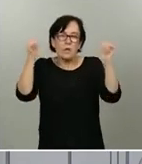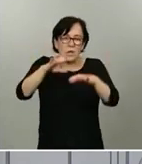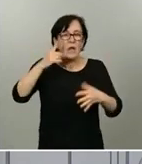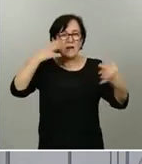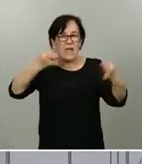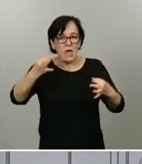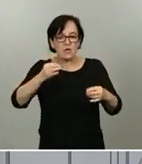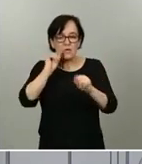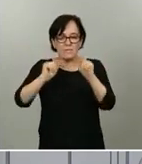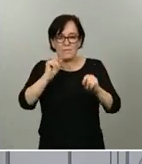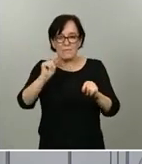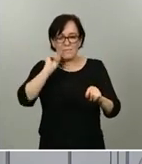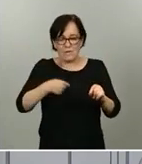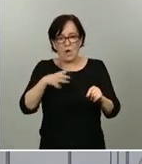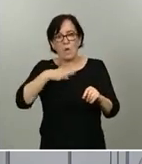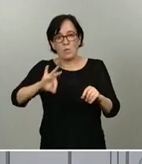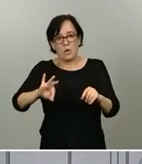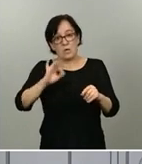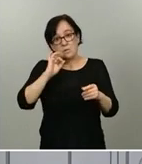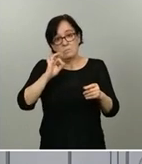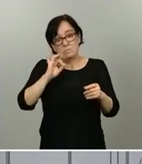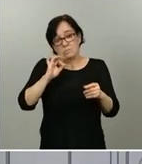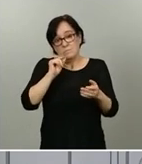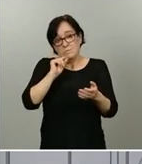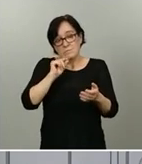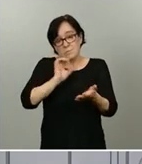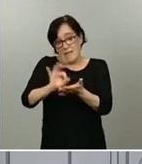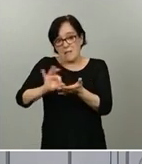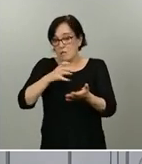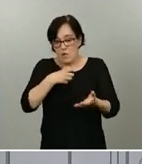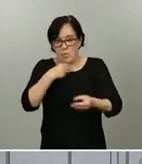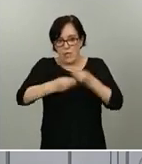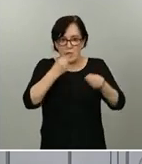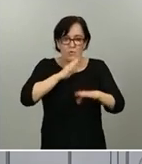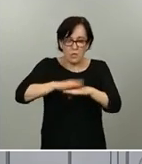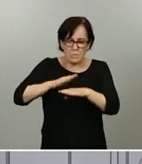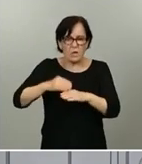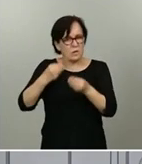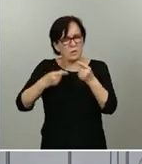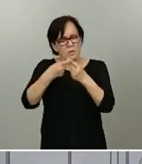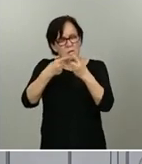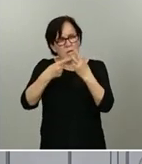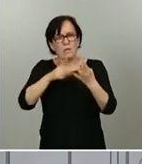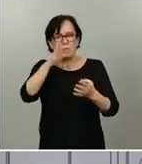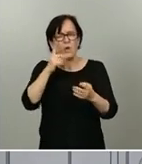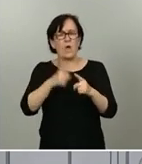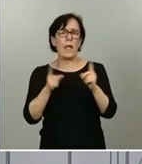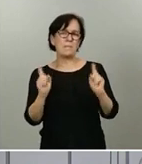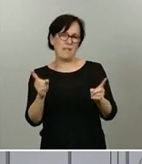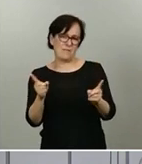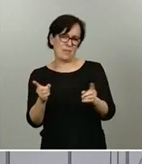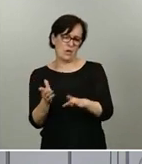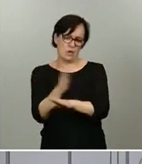que retirarlos del servicio. Todo esto se había hecho ya, por razones de prevención y de